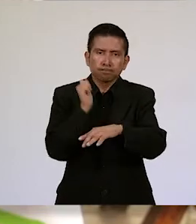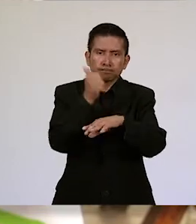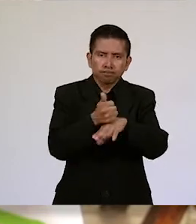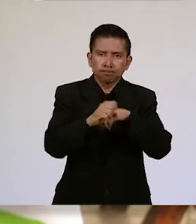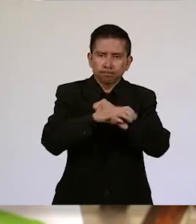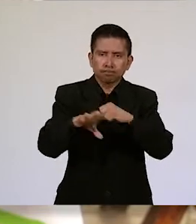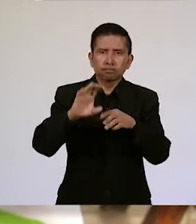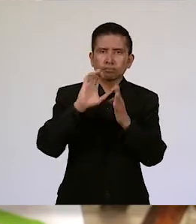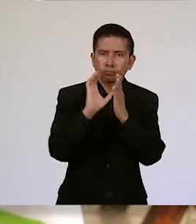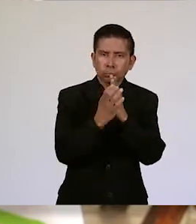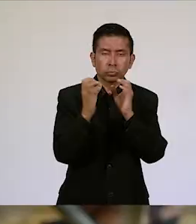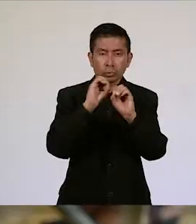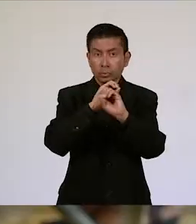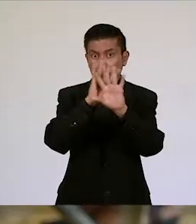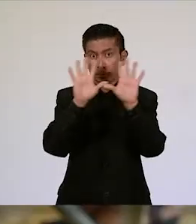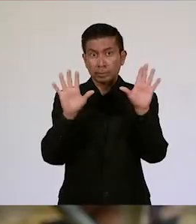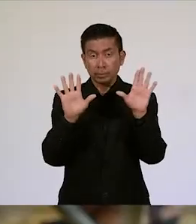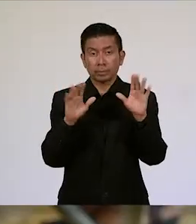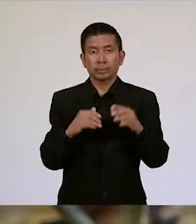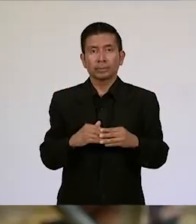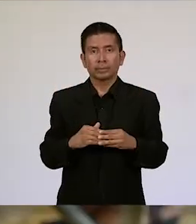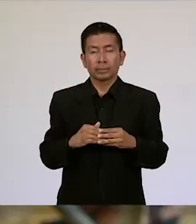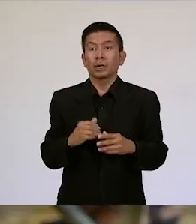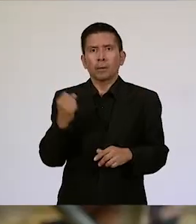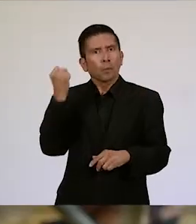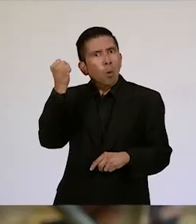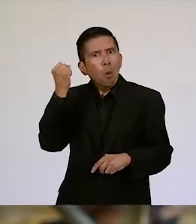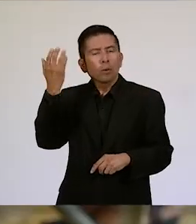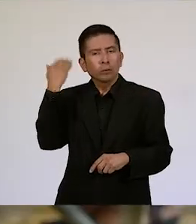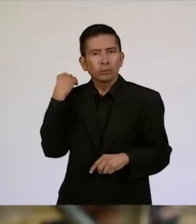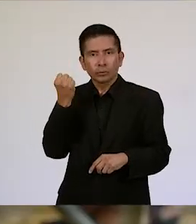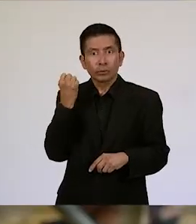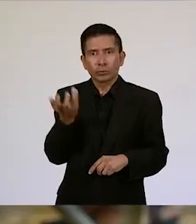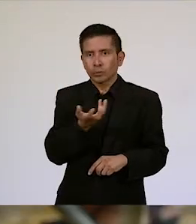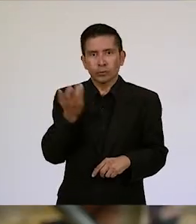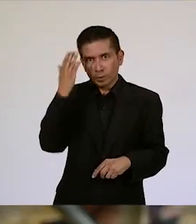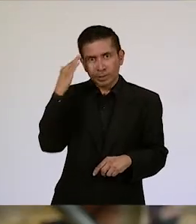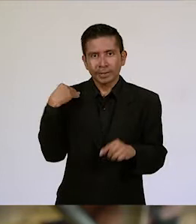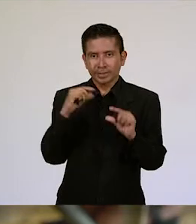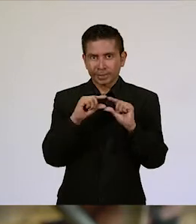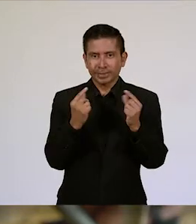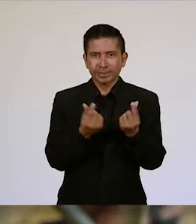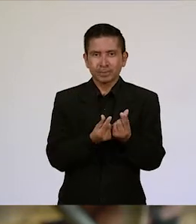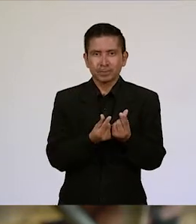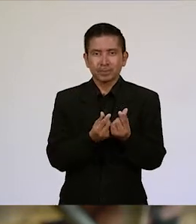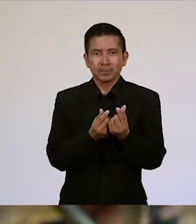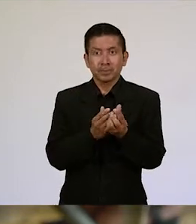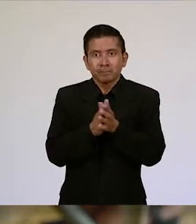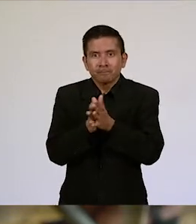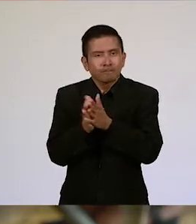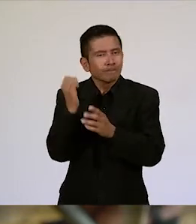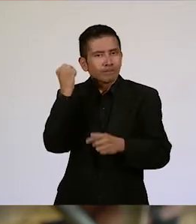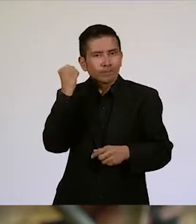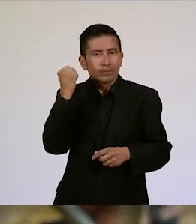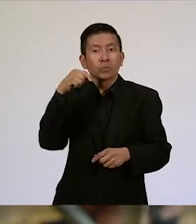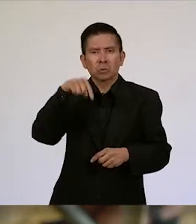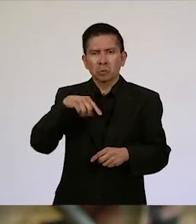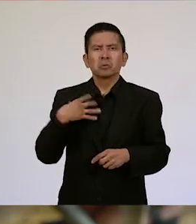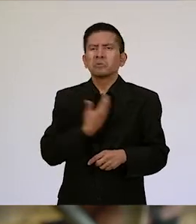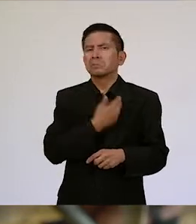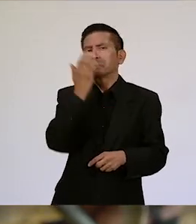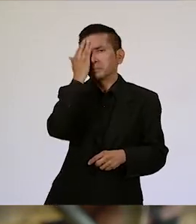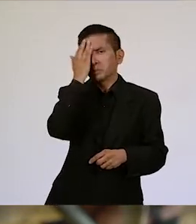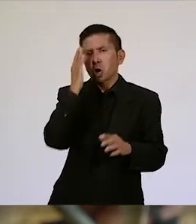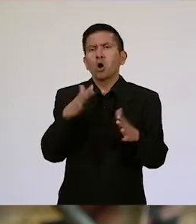cultura de transparencia. Y fue muy importante para todas las del grupo porque ahora ya